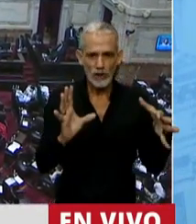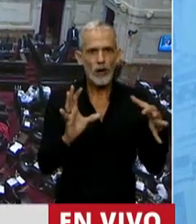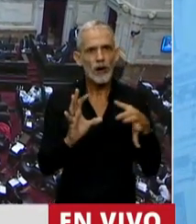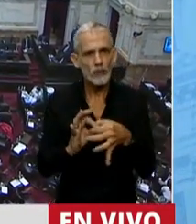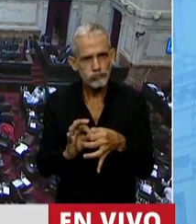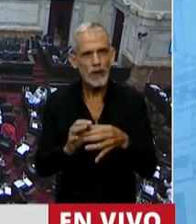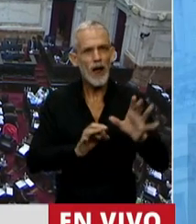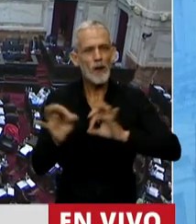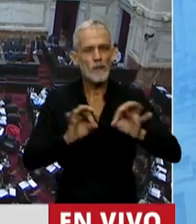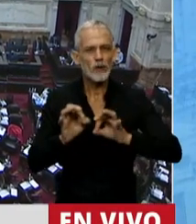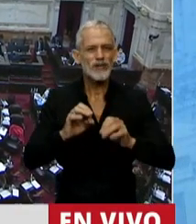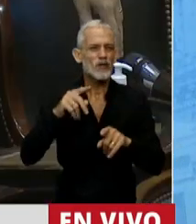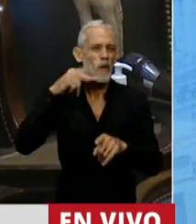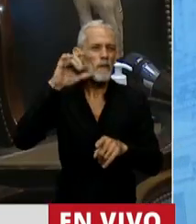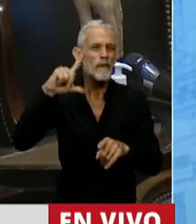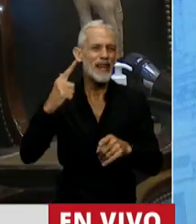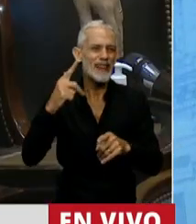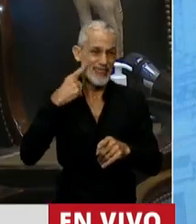complementa el proyecto de los mil días.